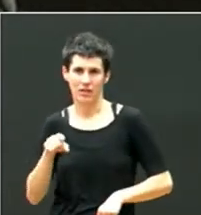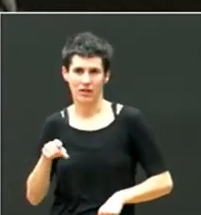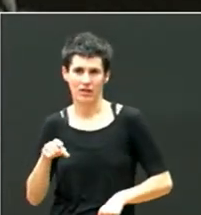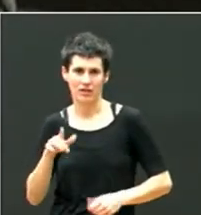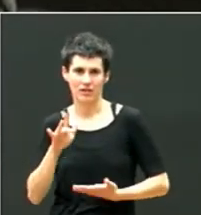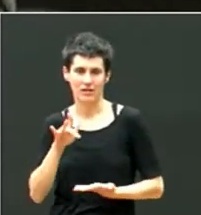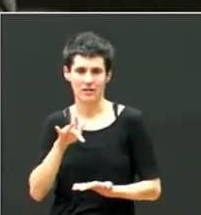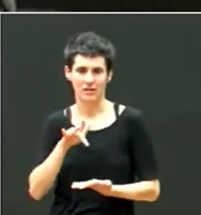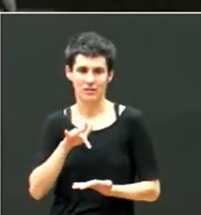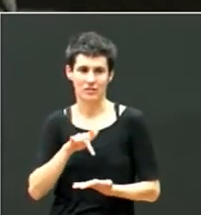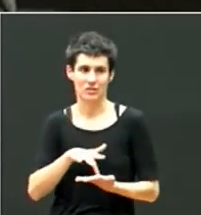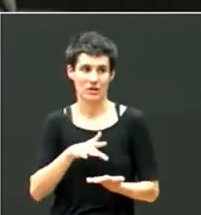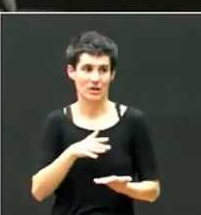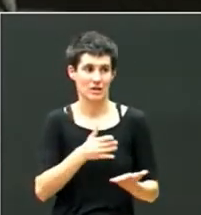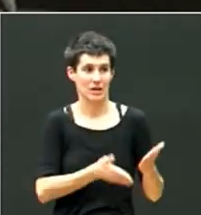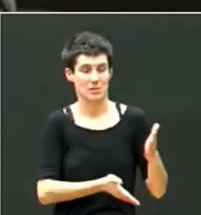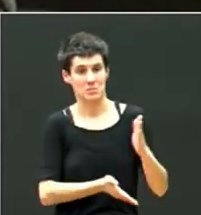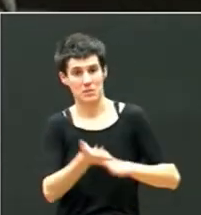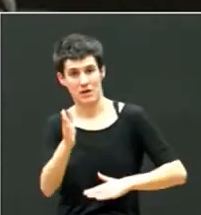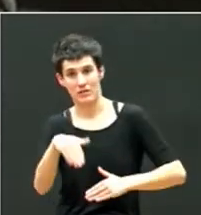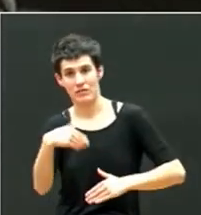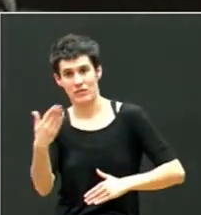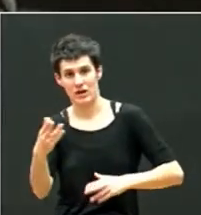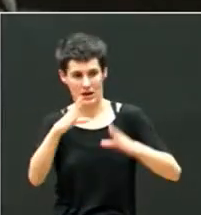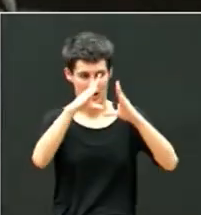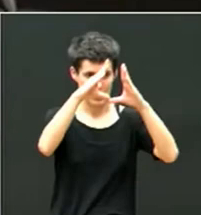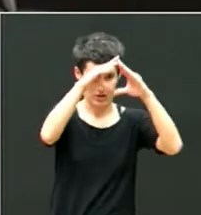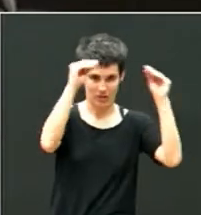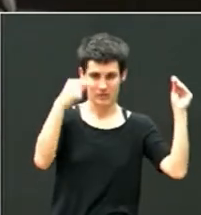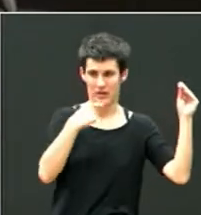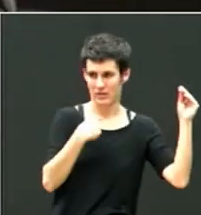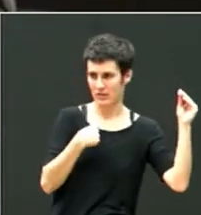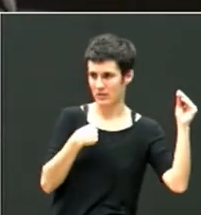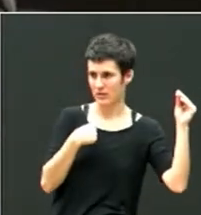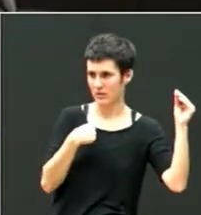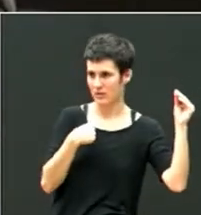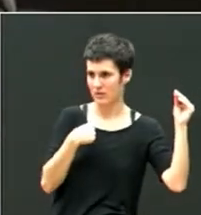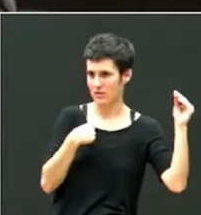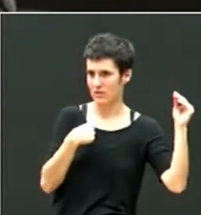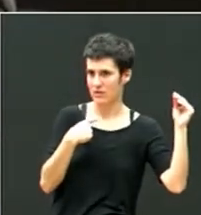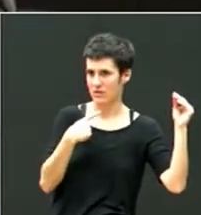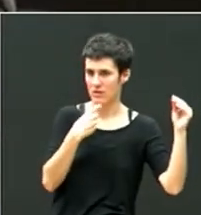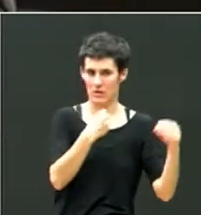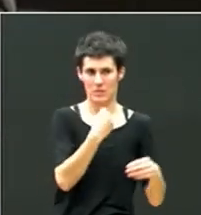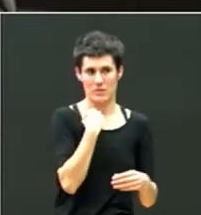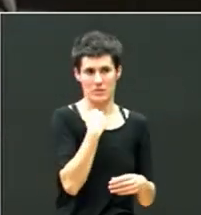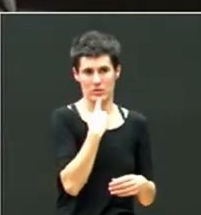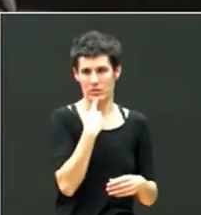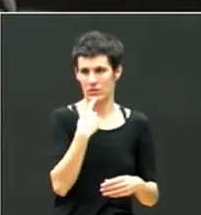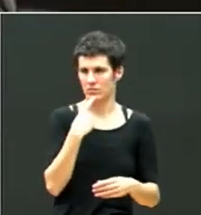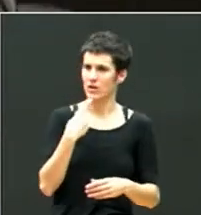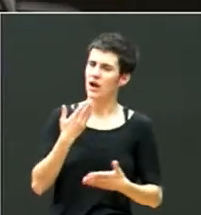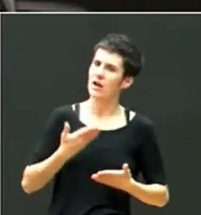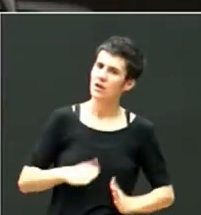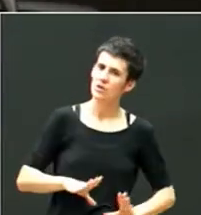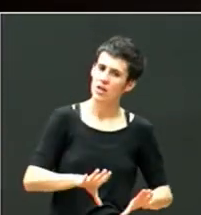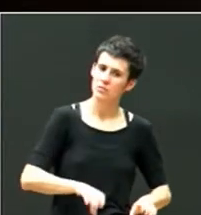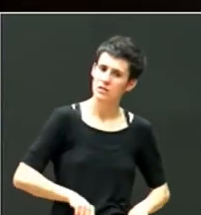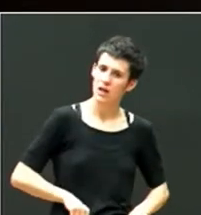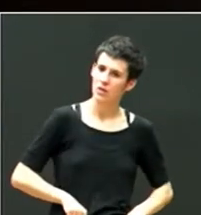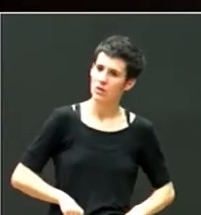ya nos íbamos para afuera, me cogió la enfermera y me dijo, ¿a los hijos adoptados se les quiere tanto como a los biológicos? Y yo le dije,